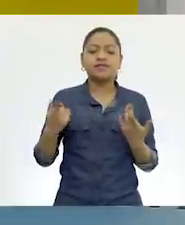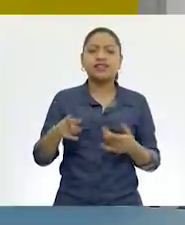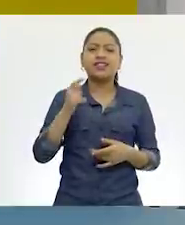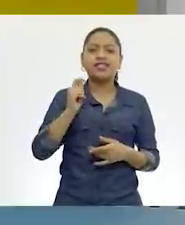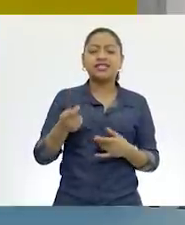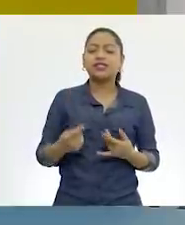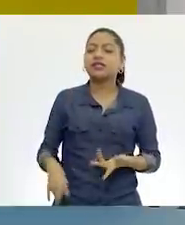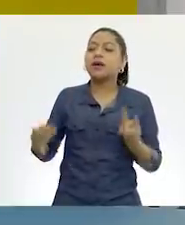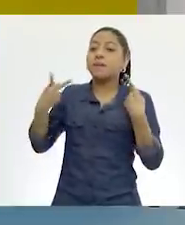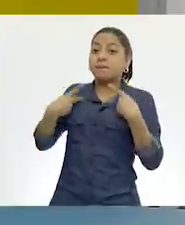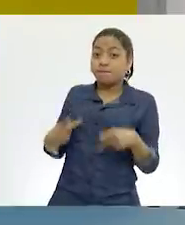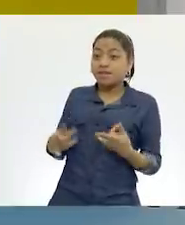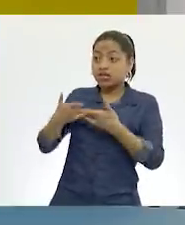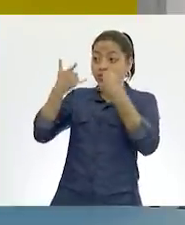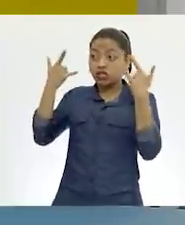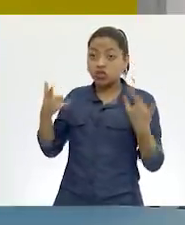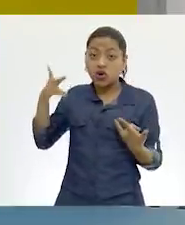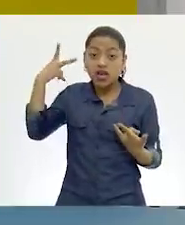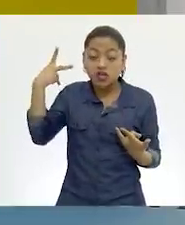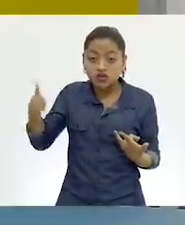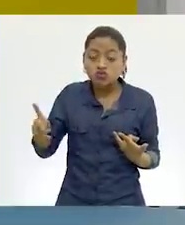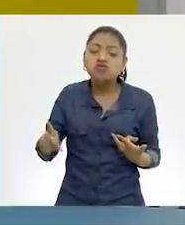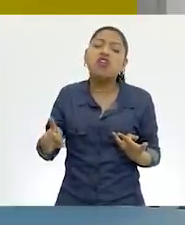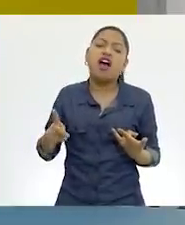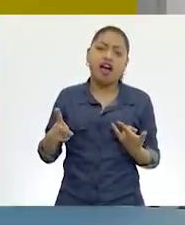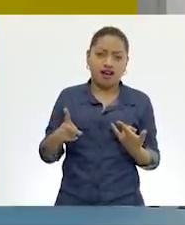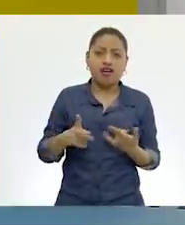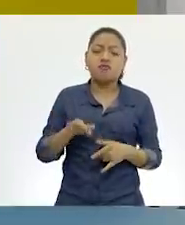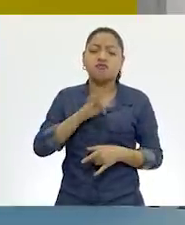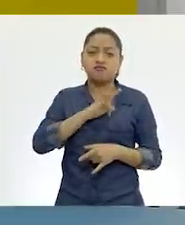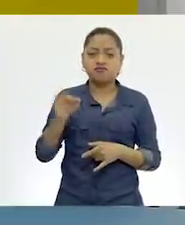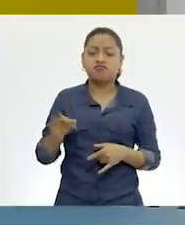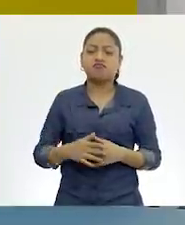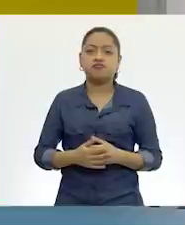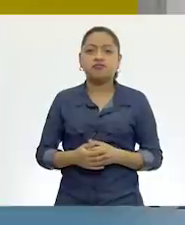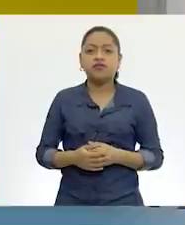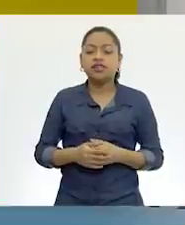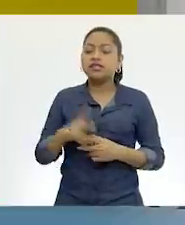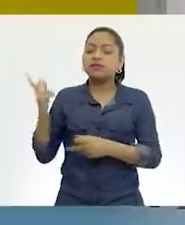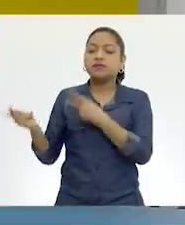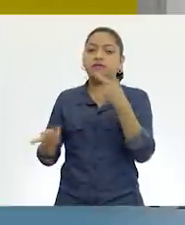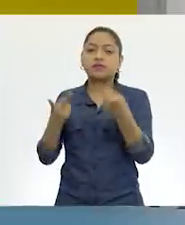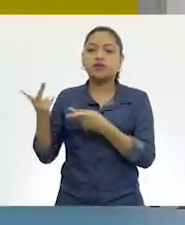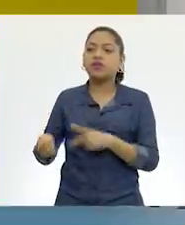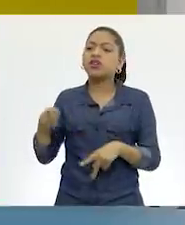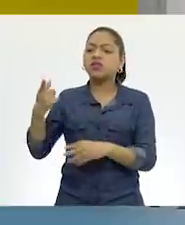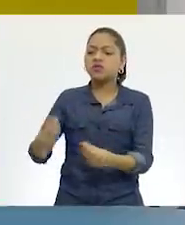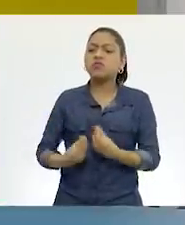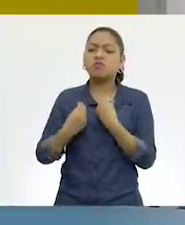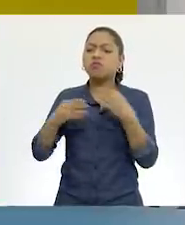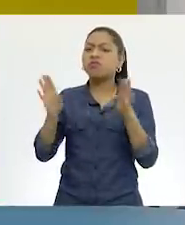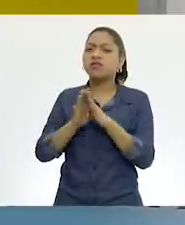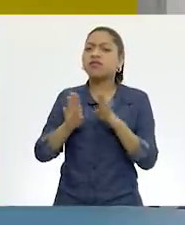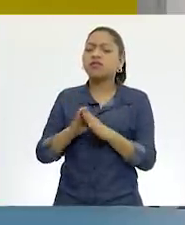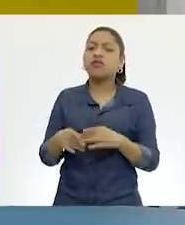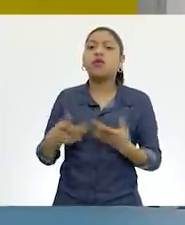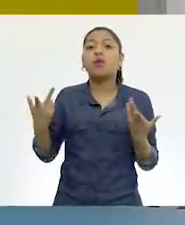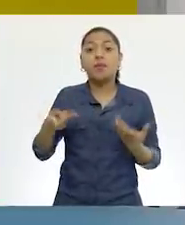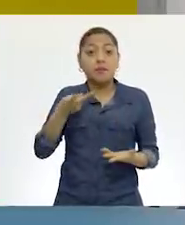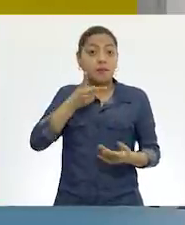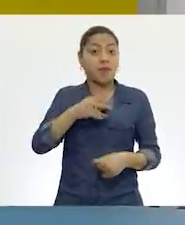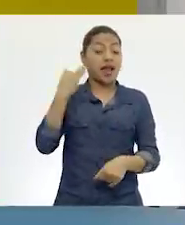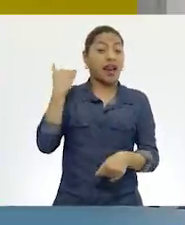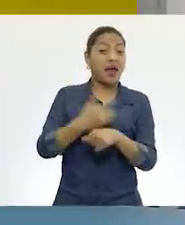que dijimos podemos entrevistarlo para preguntarle situaciones específicas de su vida, pero ahora podemos hacer una